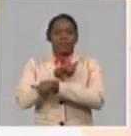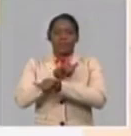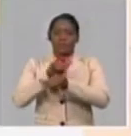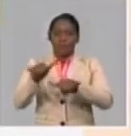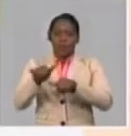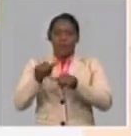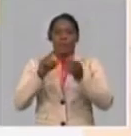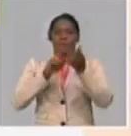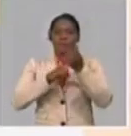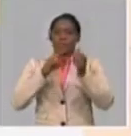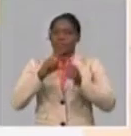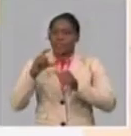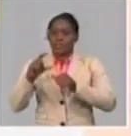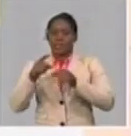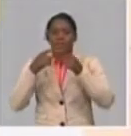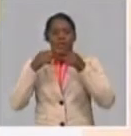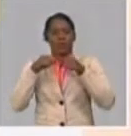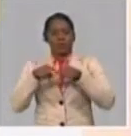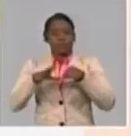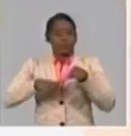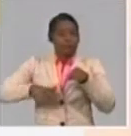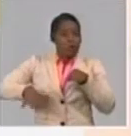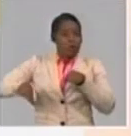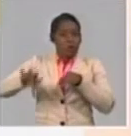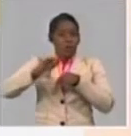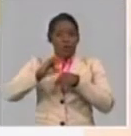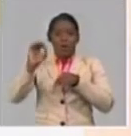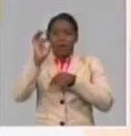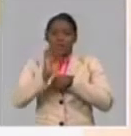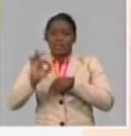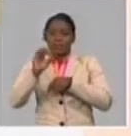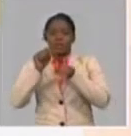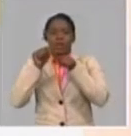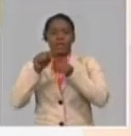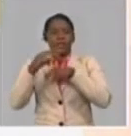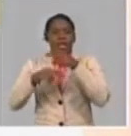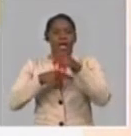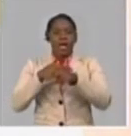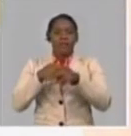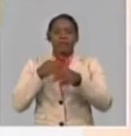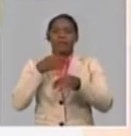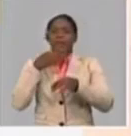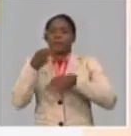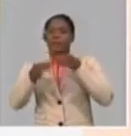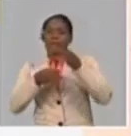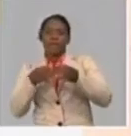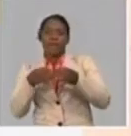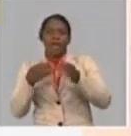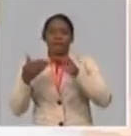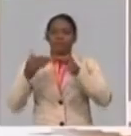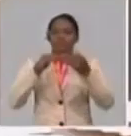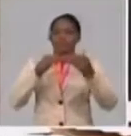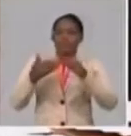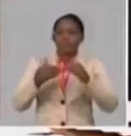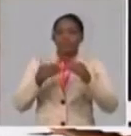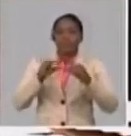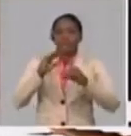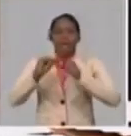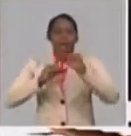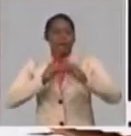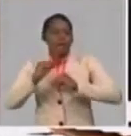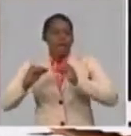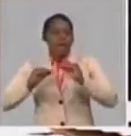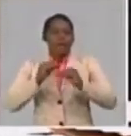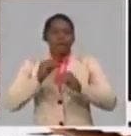Comunista para todos los ámbitos internacionales, promover de ahí el debate, el enfrentamiento, la denuncia a lo que